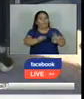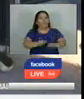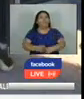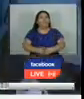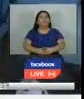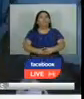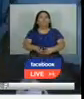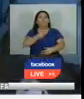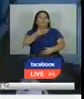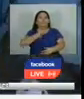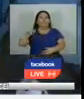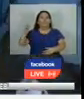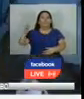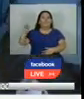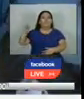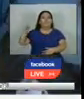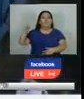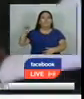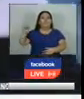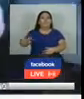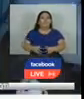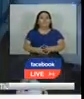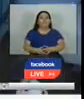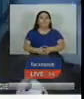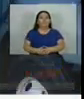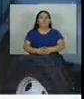un informe de Néstor Hernández